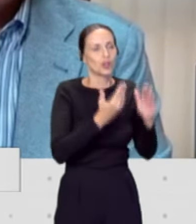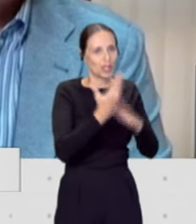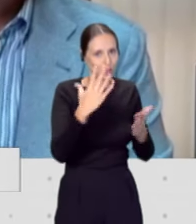todos, gracias.